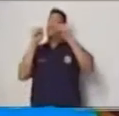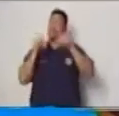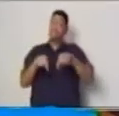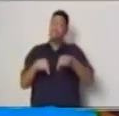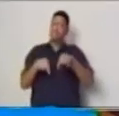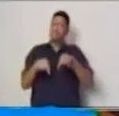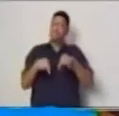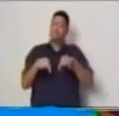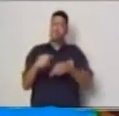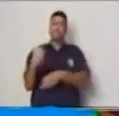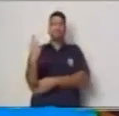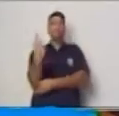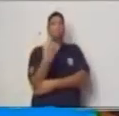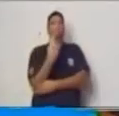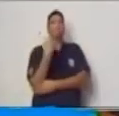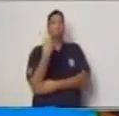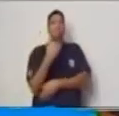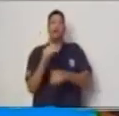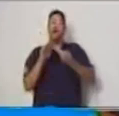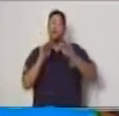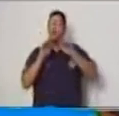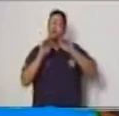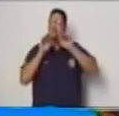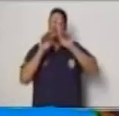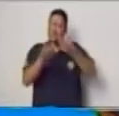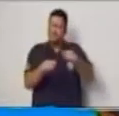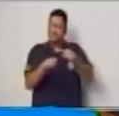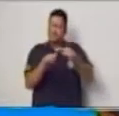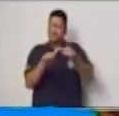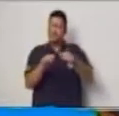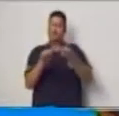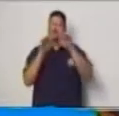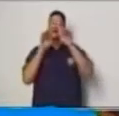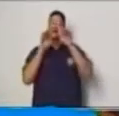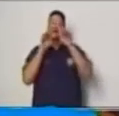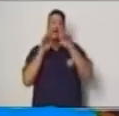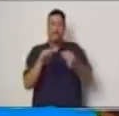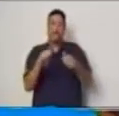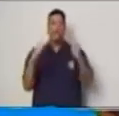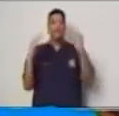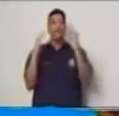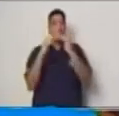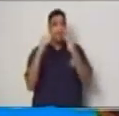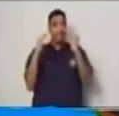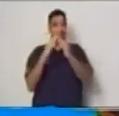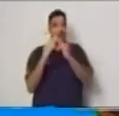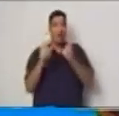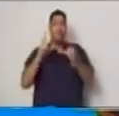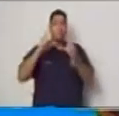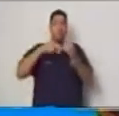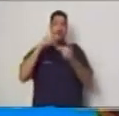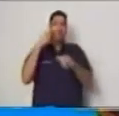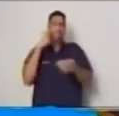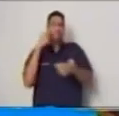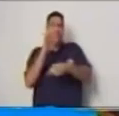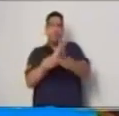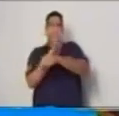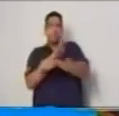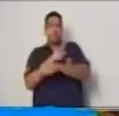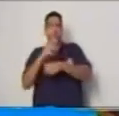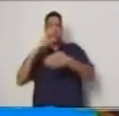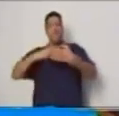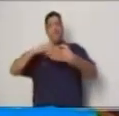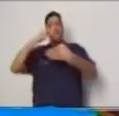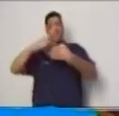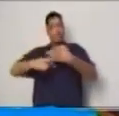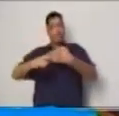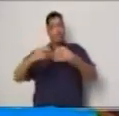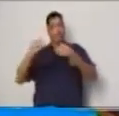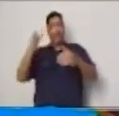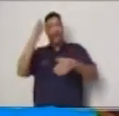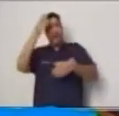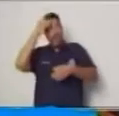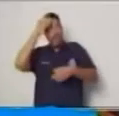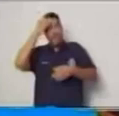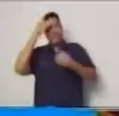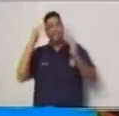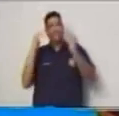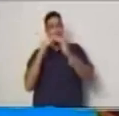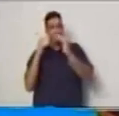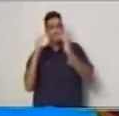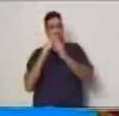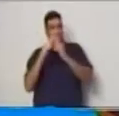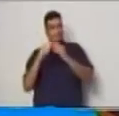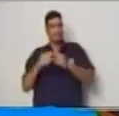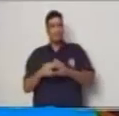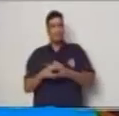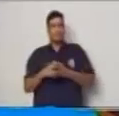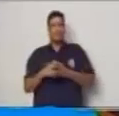importante quedarte en casa y participar del programa que hoy estamos presentando claro esa experiencia de